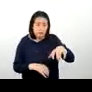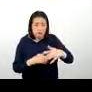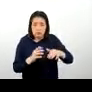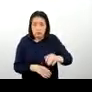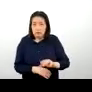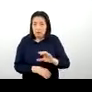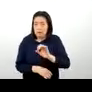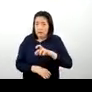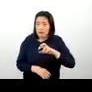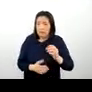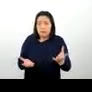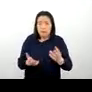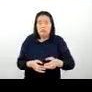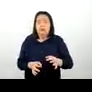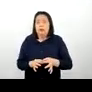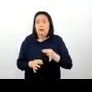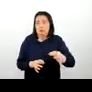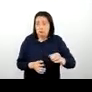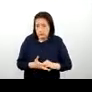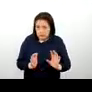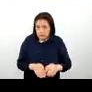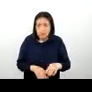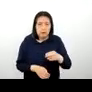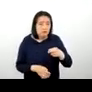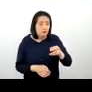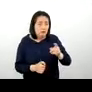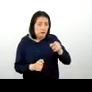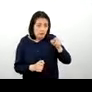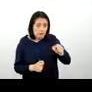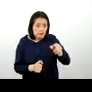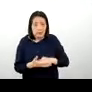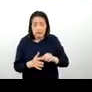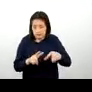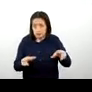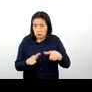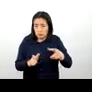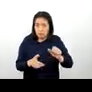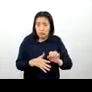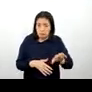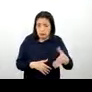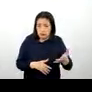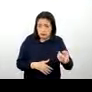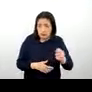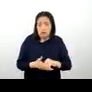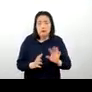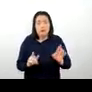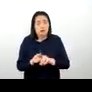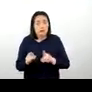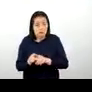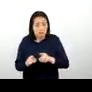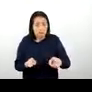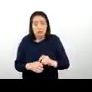se encuentra en la provincia de Huancasantos, ¿no? Entonces, ahí es donde más, ahí es donde se encuentra, ¿no? Y también es